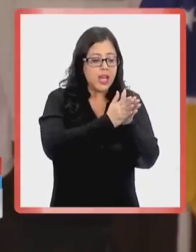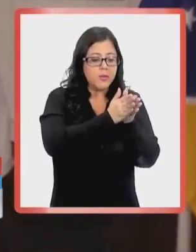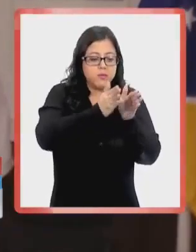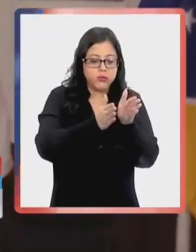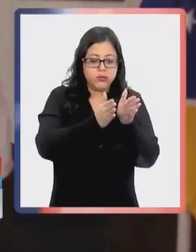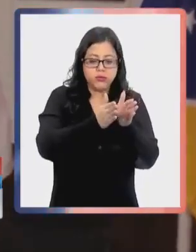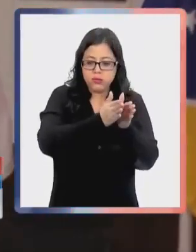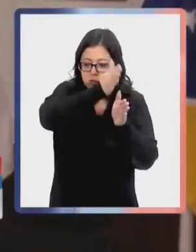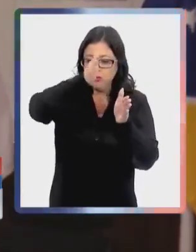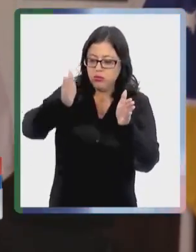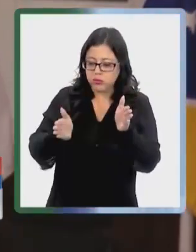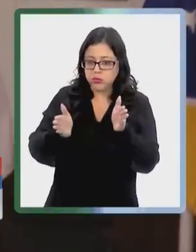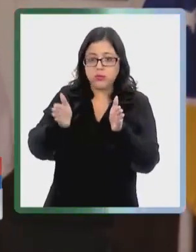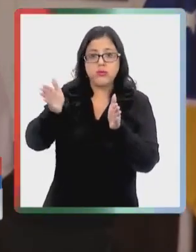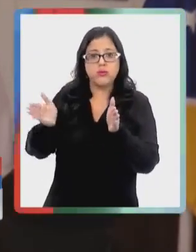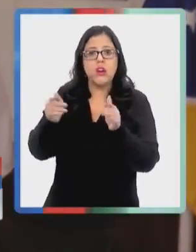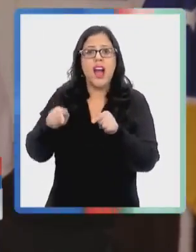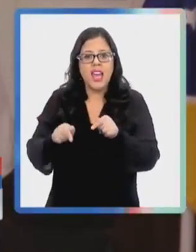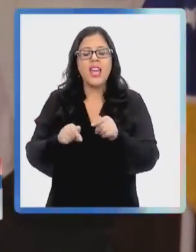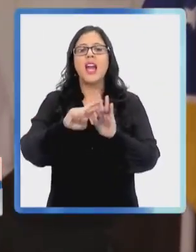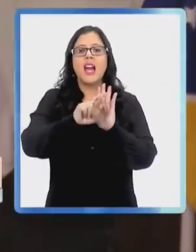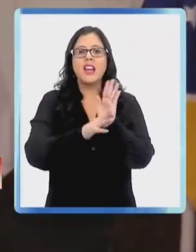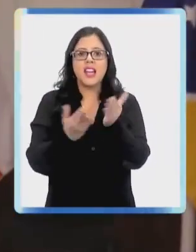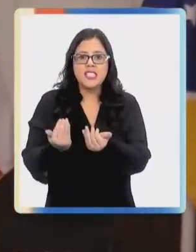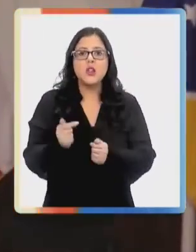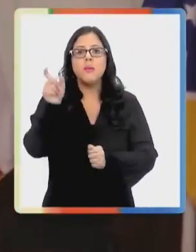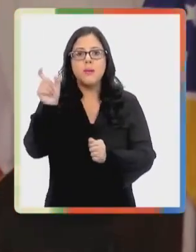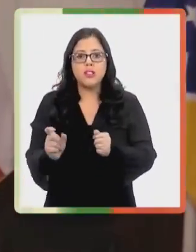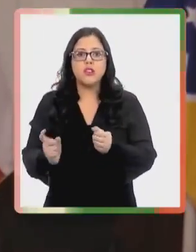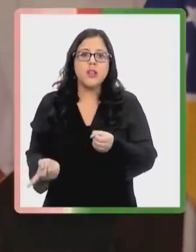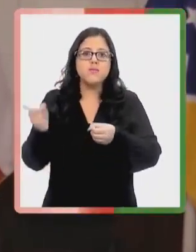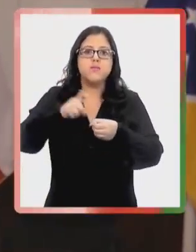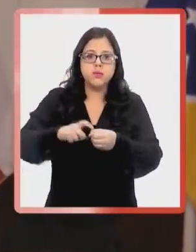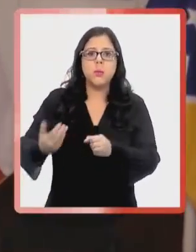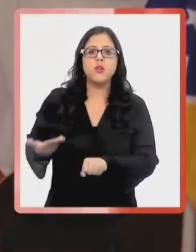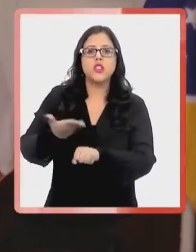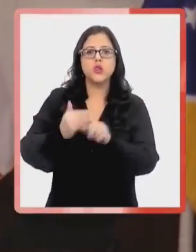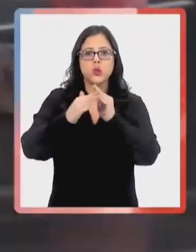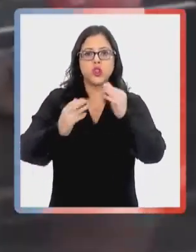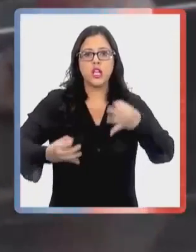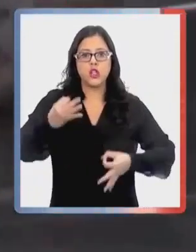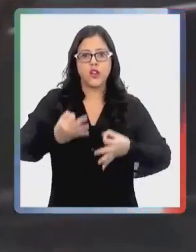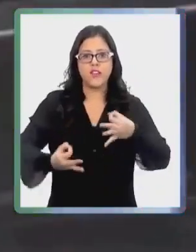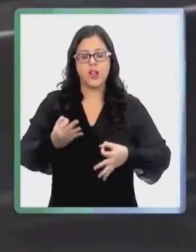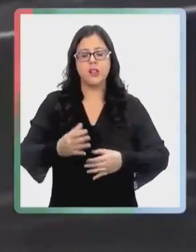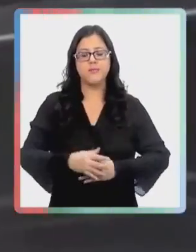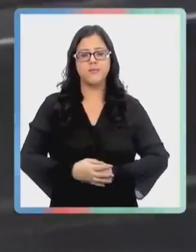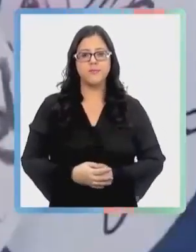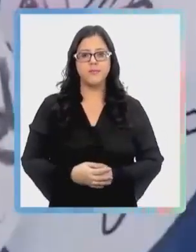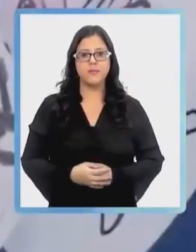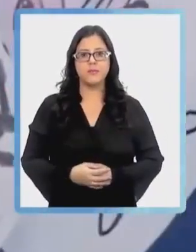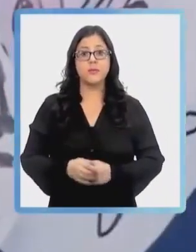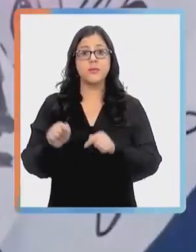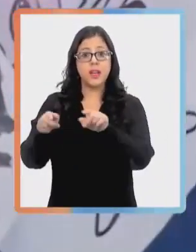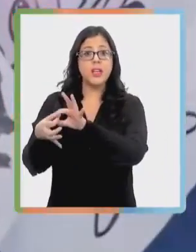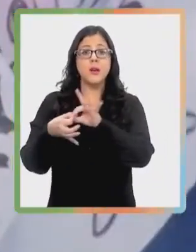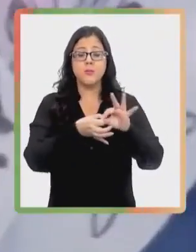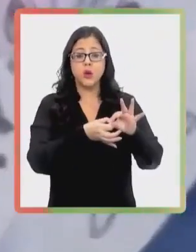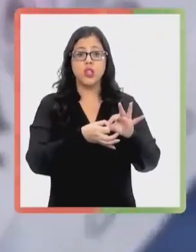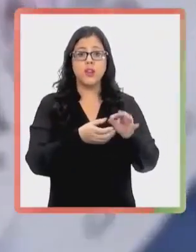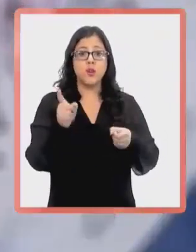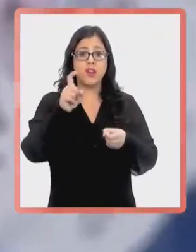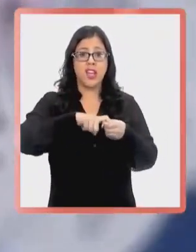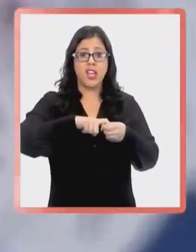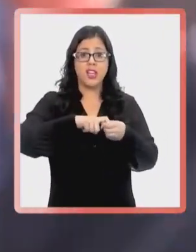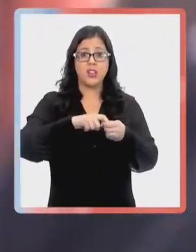el requisito para que una persona ingrese por solicitud del tribunal al Registro de Deudores. Gracias al Registro Nacional de Deudores de